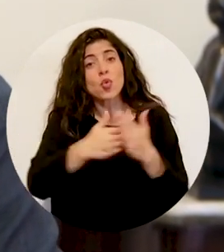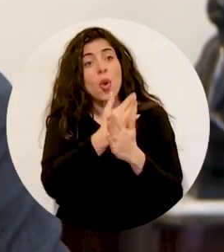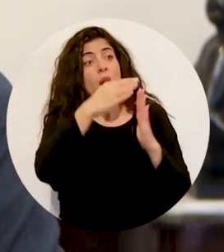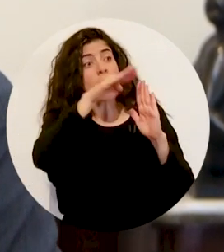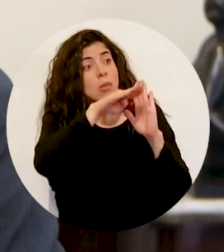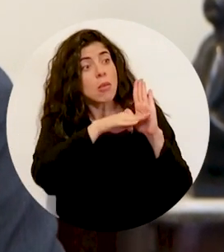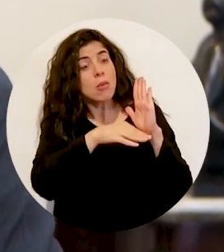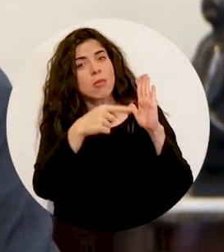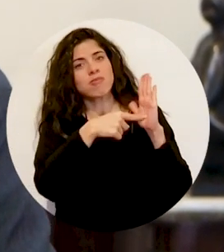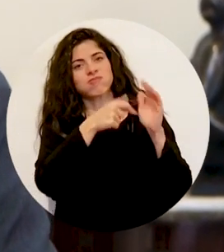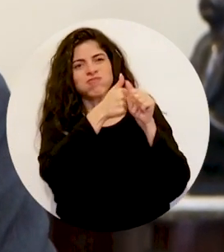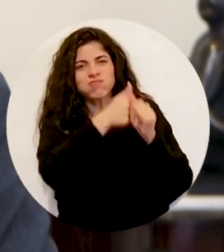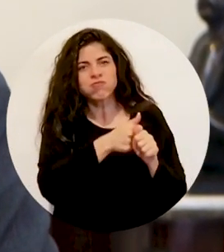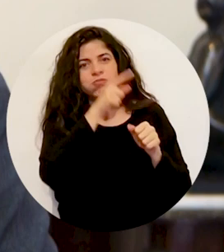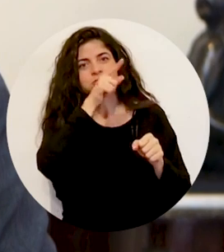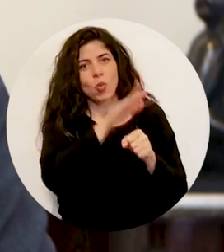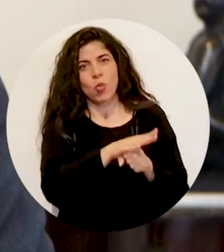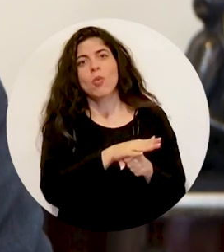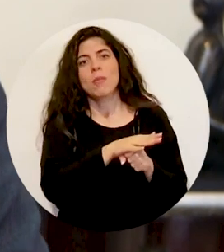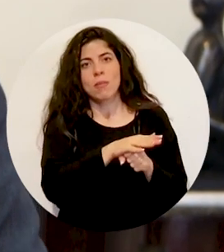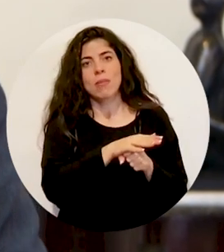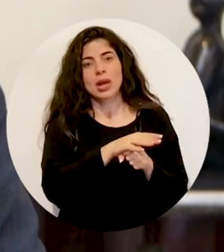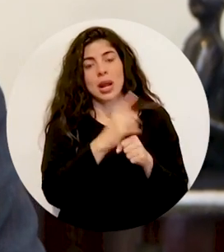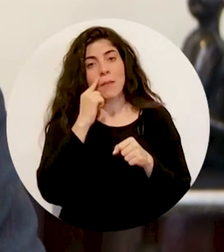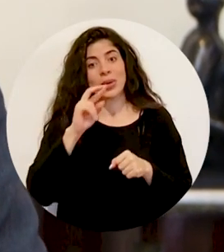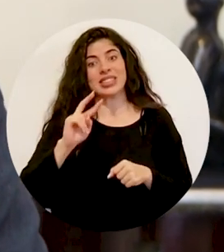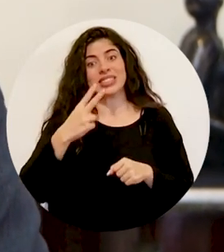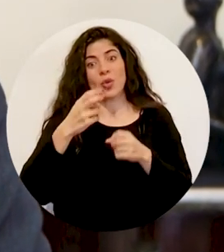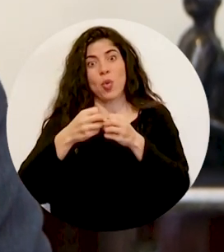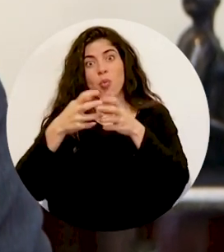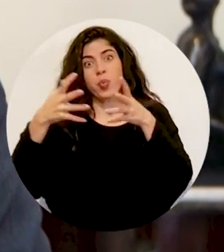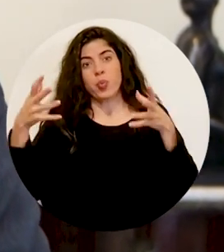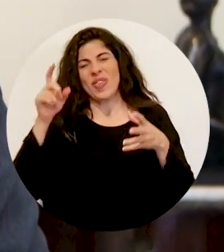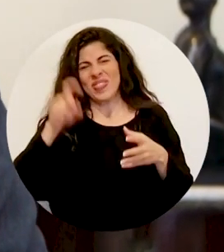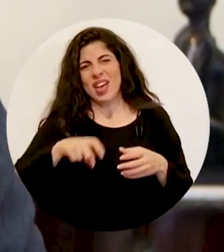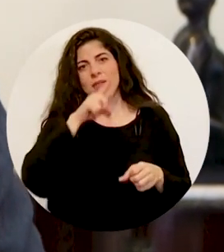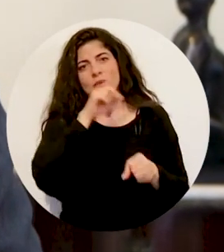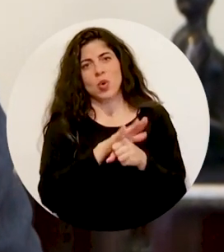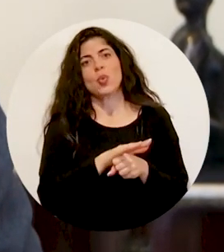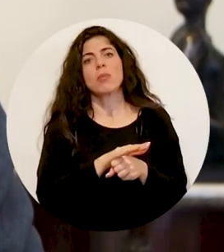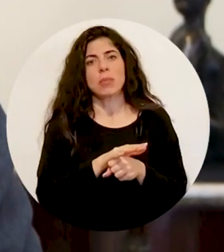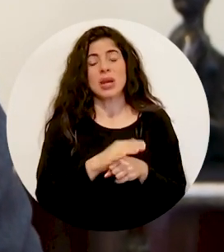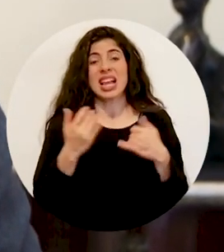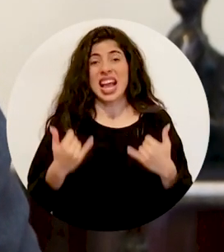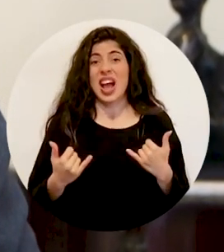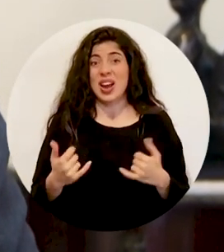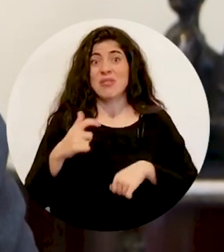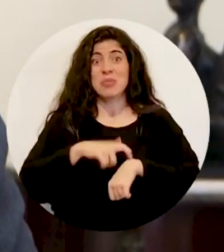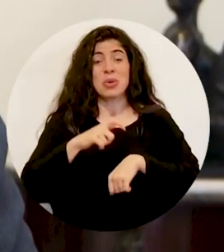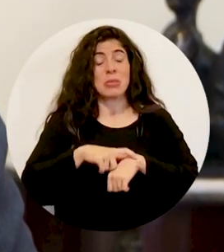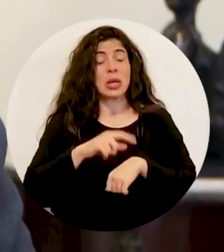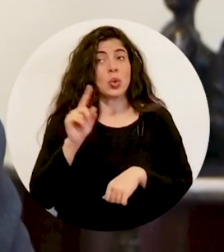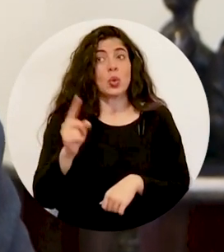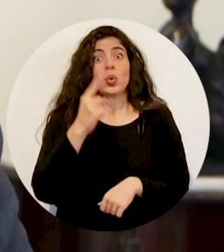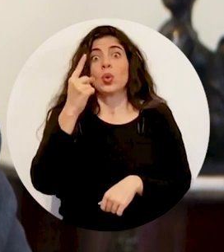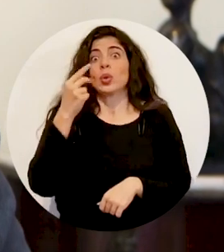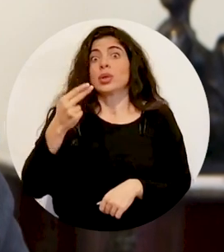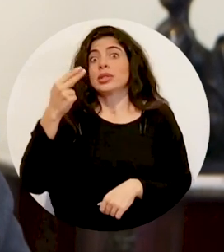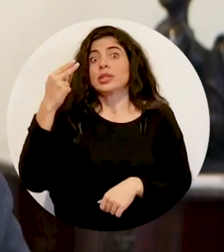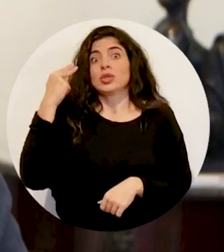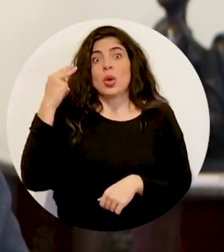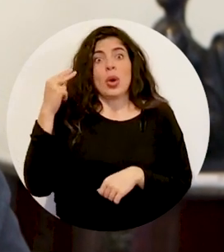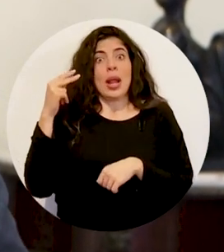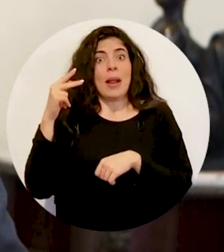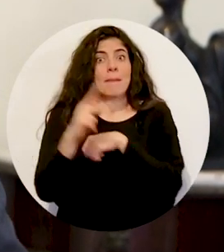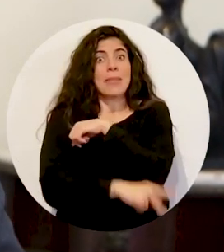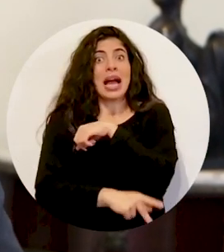que se anuncian a partir del avance de esta segunda ola. Enfrentamos un momento histórico en la vida de nuestro